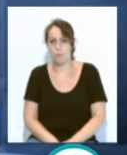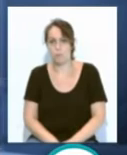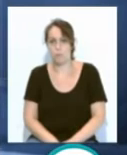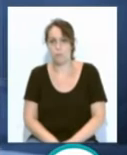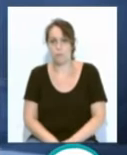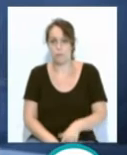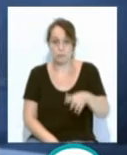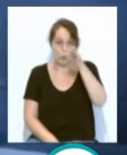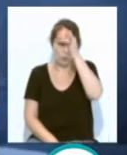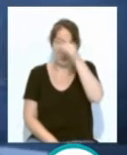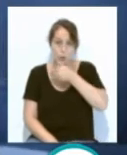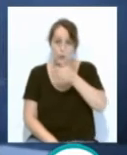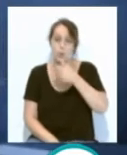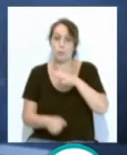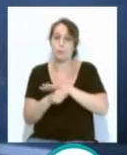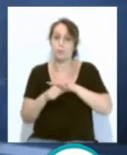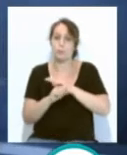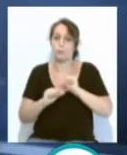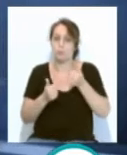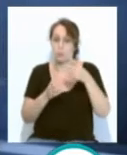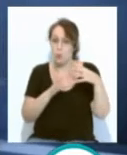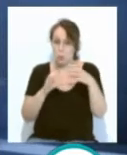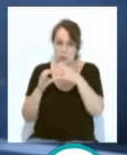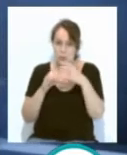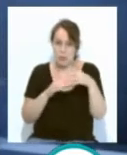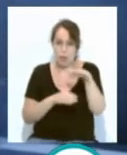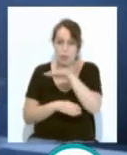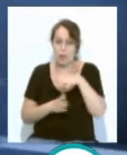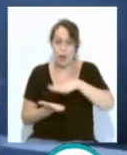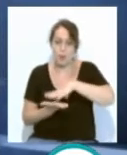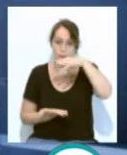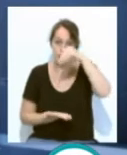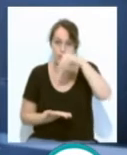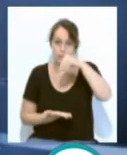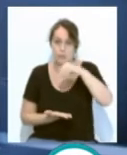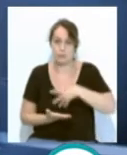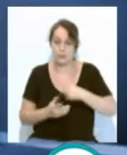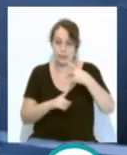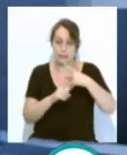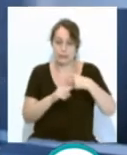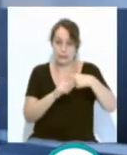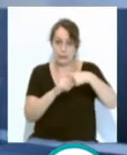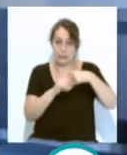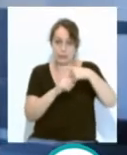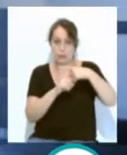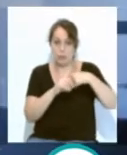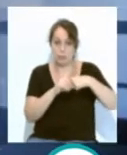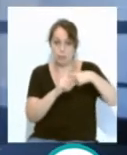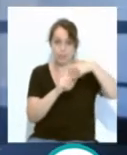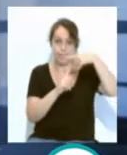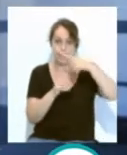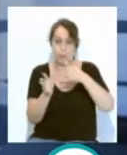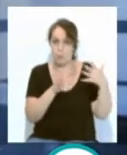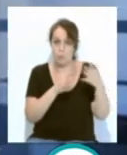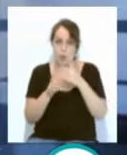Para el domingo la provincia amanecerá con nubosidad más probable en el campo de Gibraltar. Las temperaturas en ascenso, con vientos